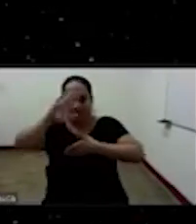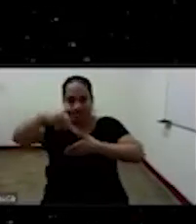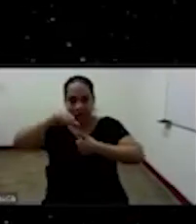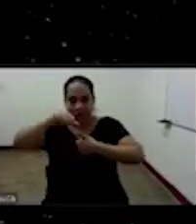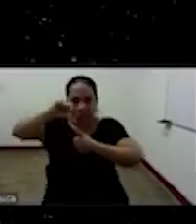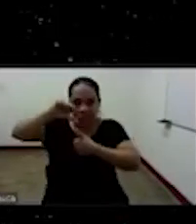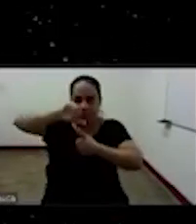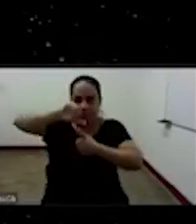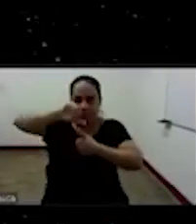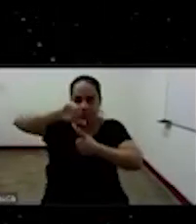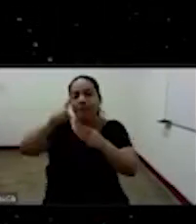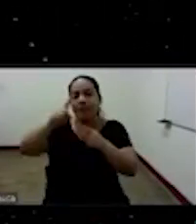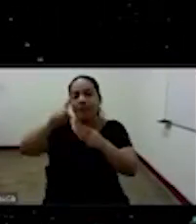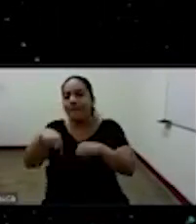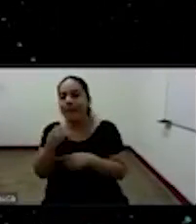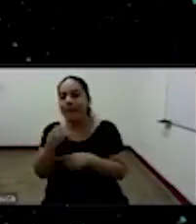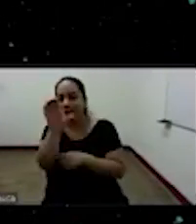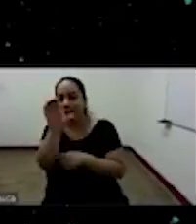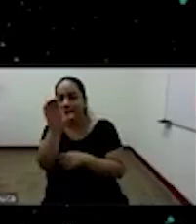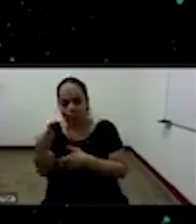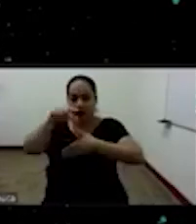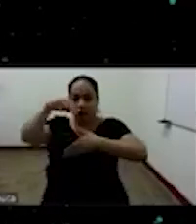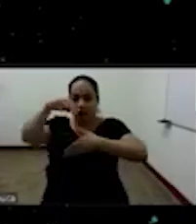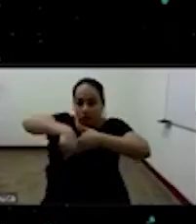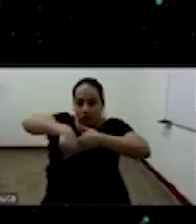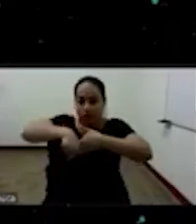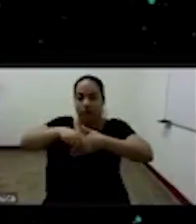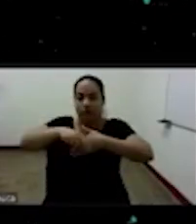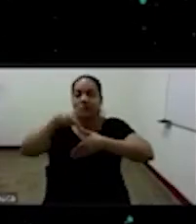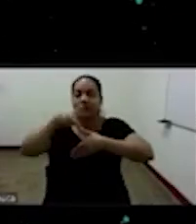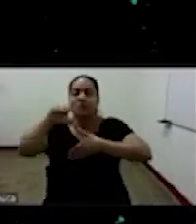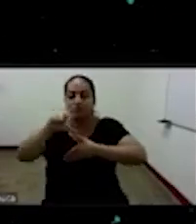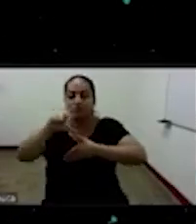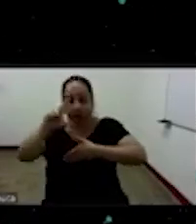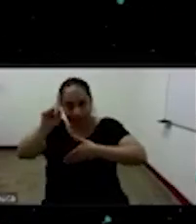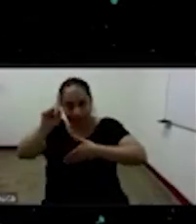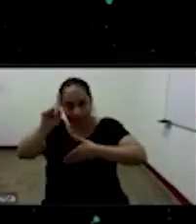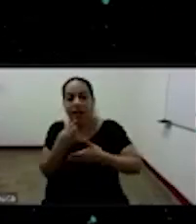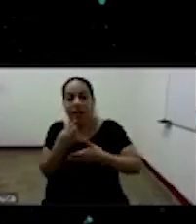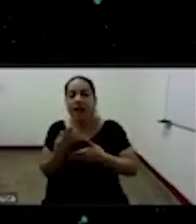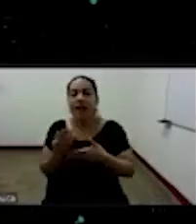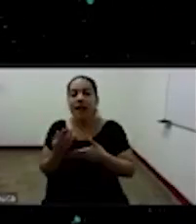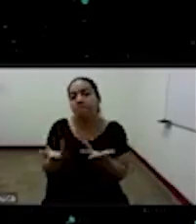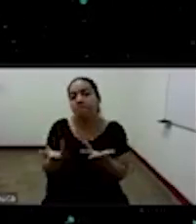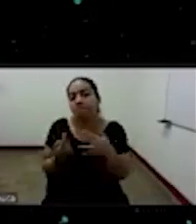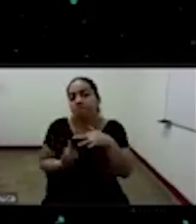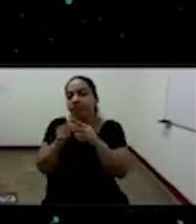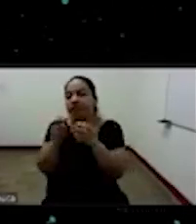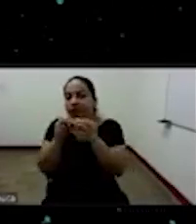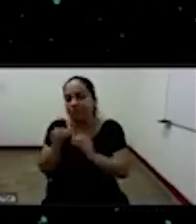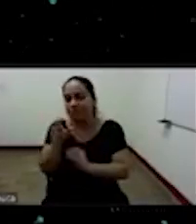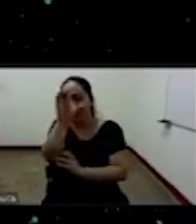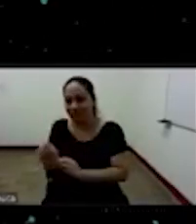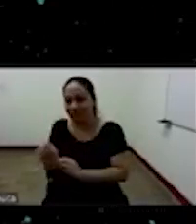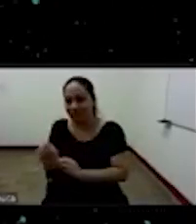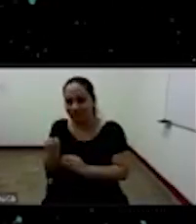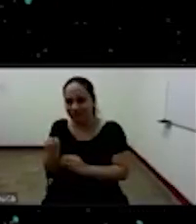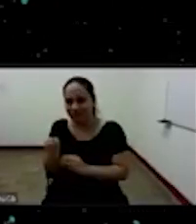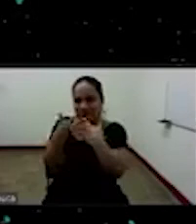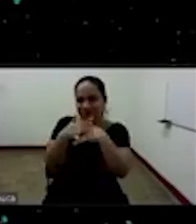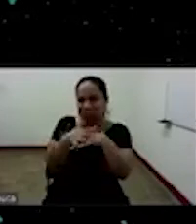países acá del Suramérica y también es de origen pues africano ¿no? es como una mezcla entre